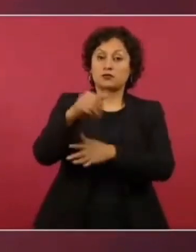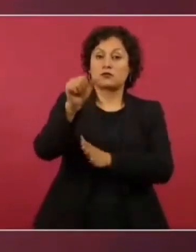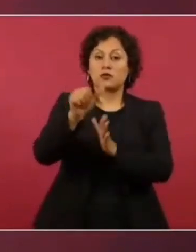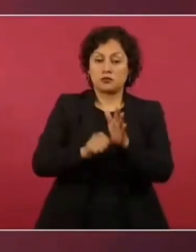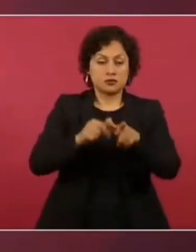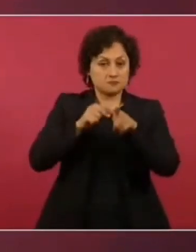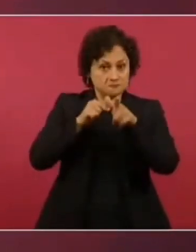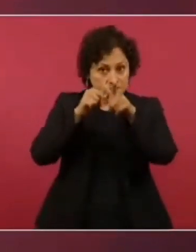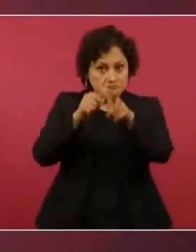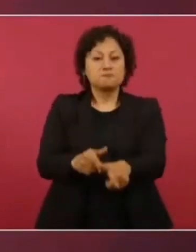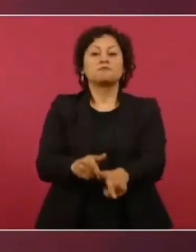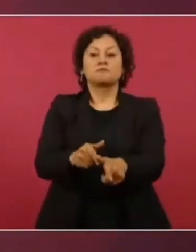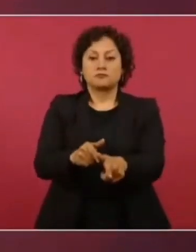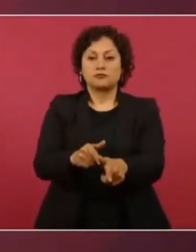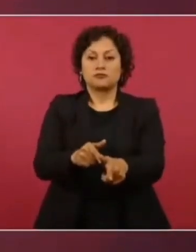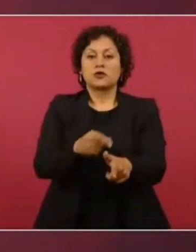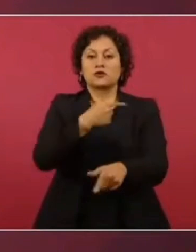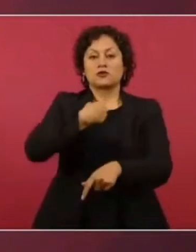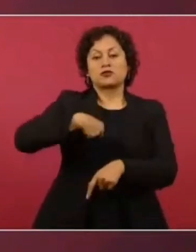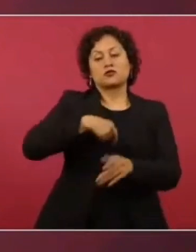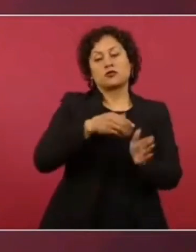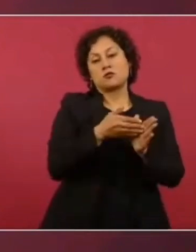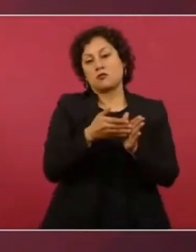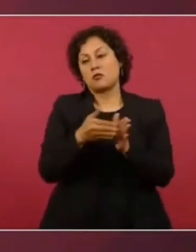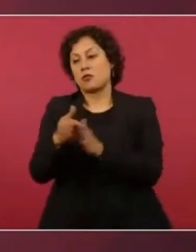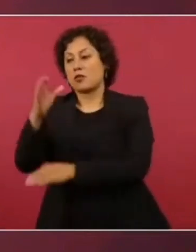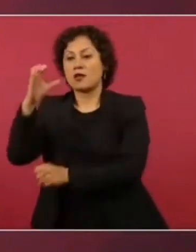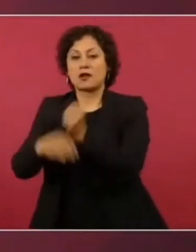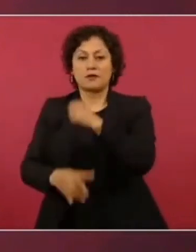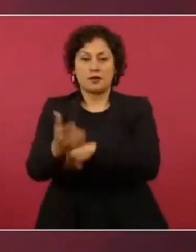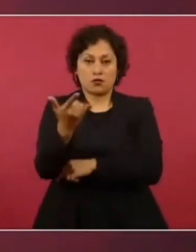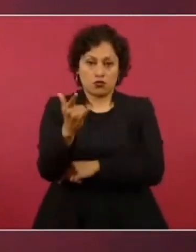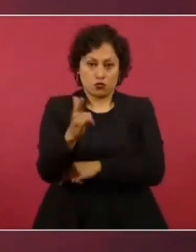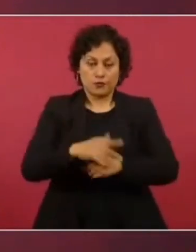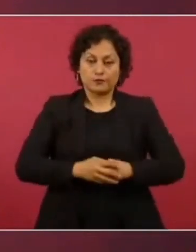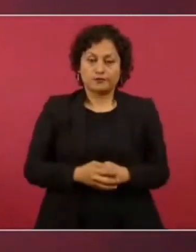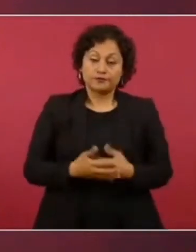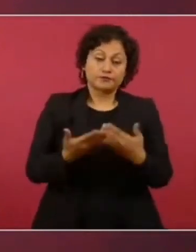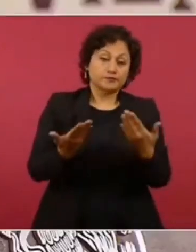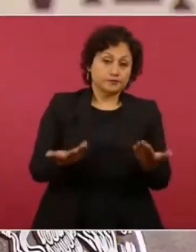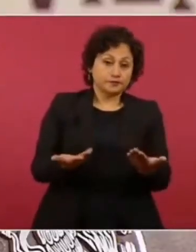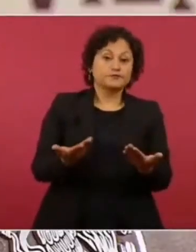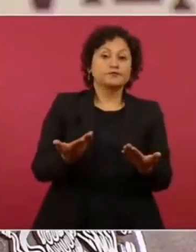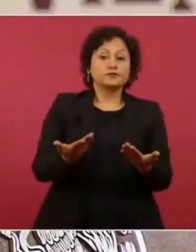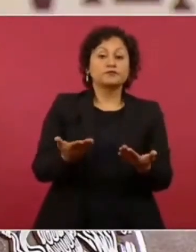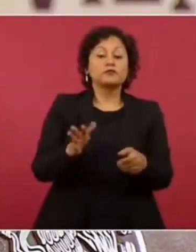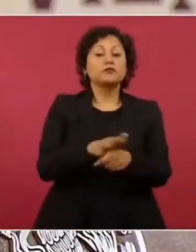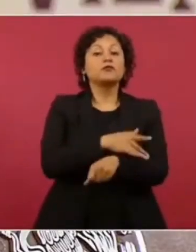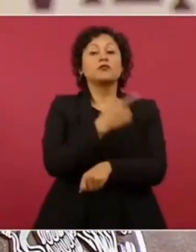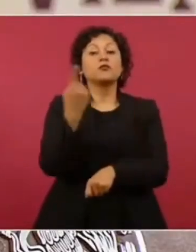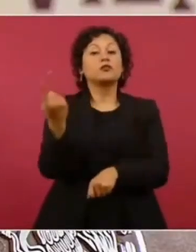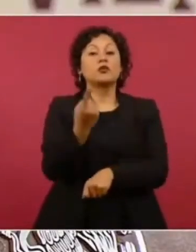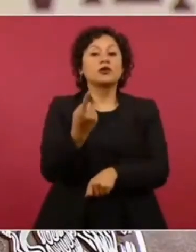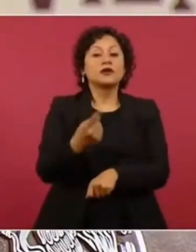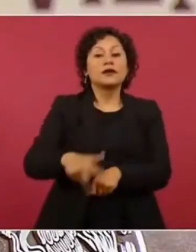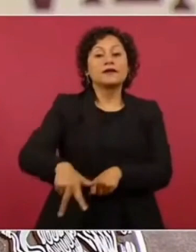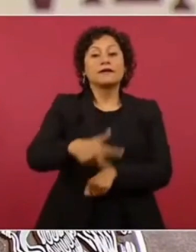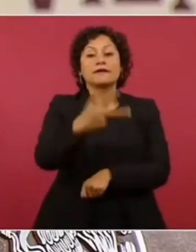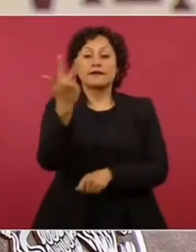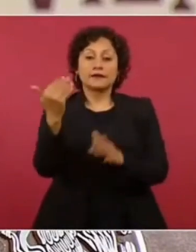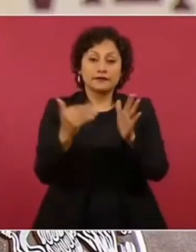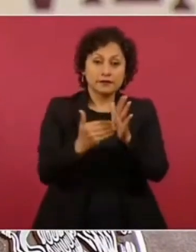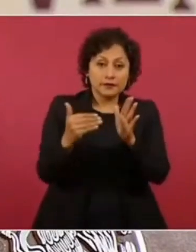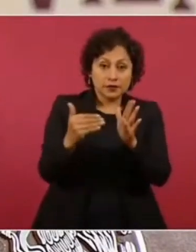vamos por etapas de aquí al mes de julio. El objetivo es que los más de 13 millones de beneficiarios y